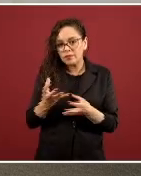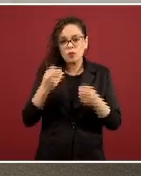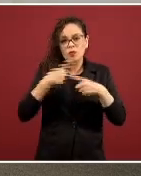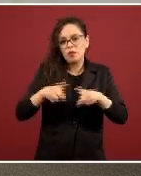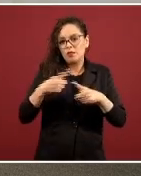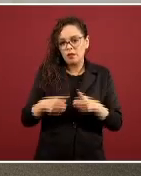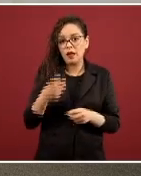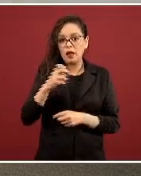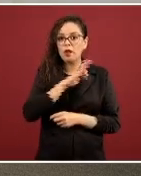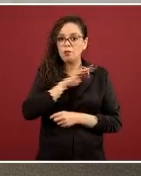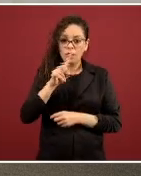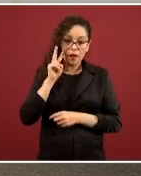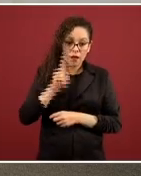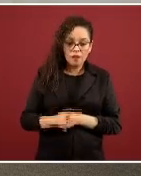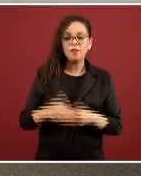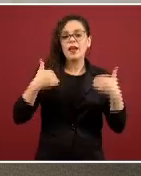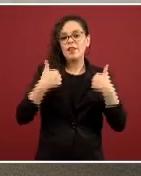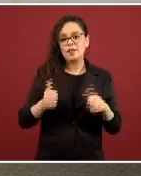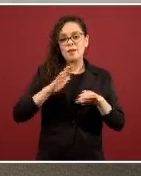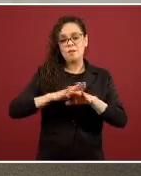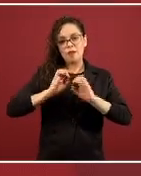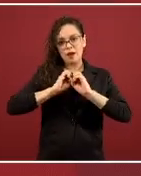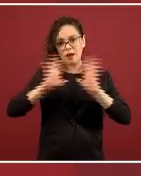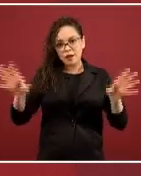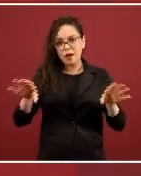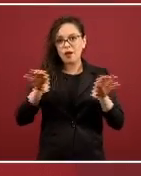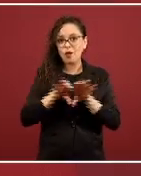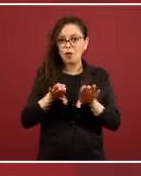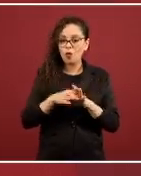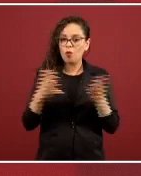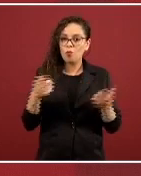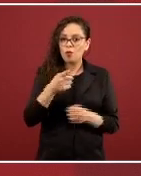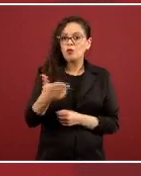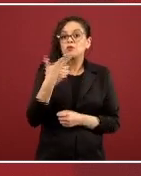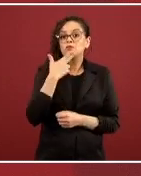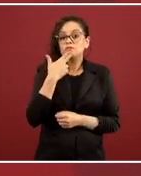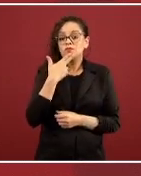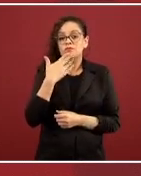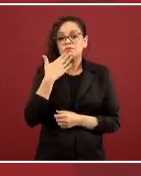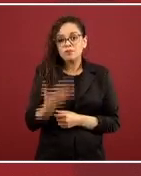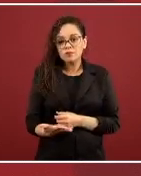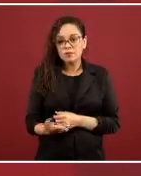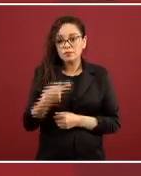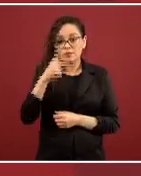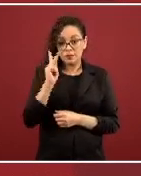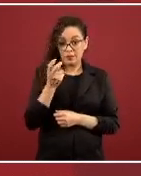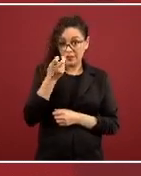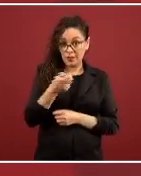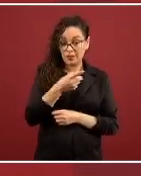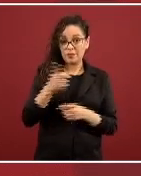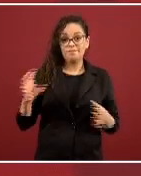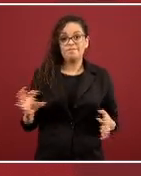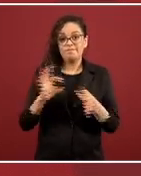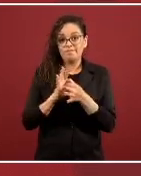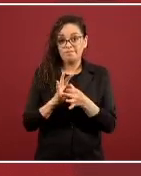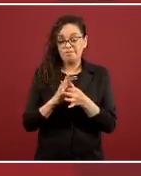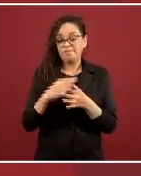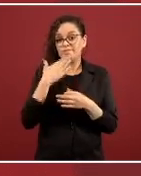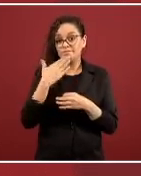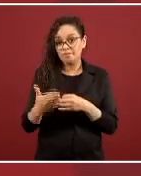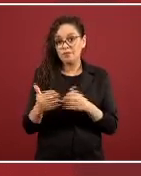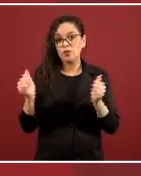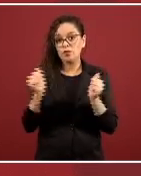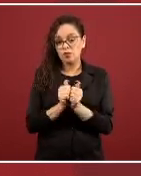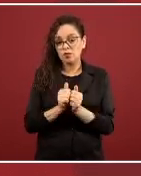medidas, cómo funcionan y finalmente esta articulación que existe con el sector privado para poder tener una